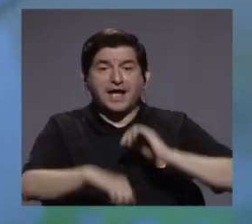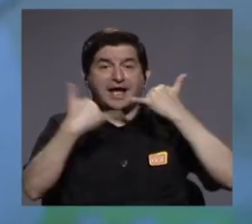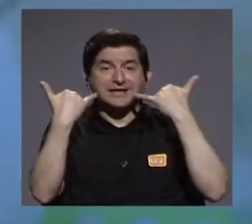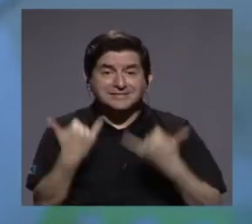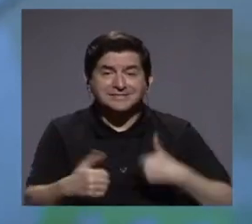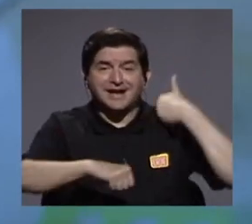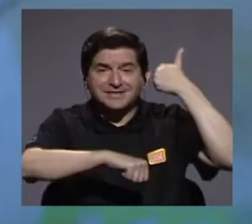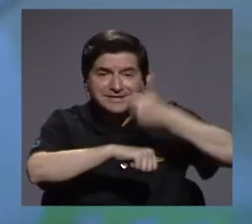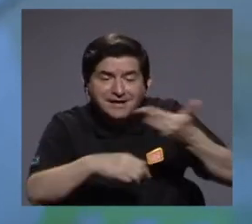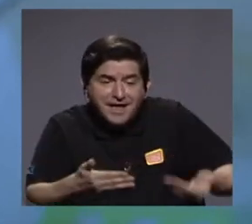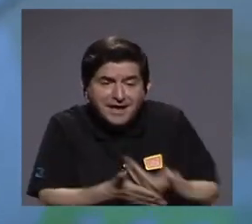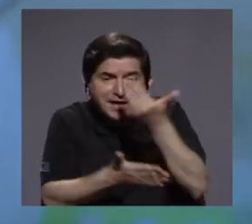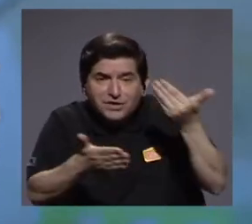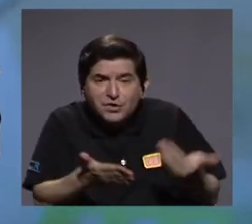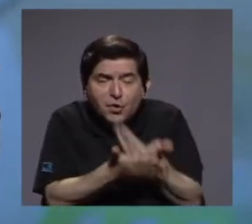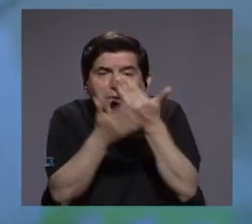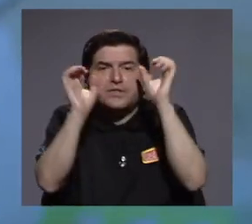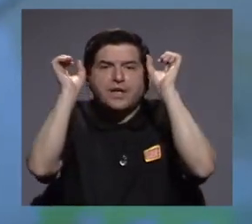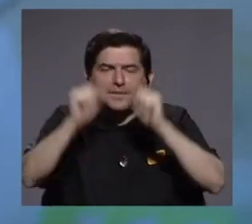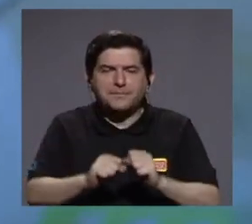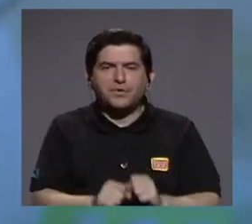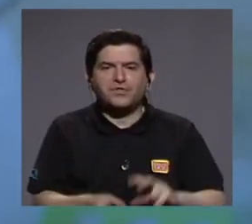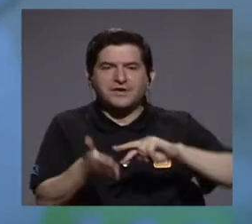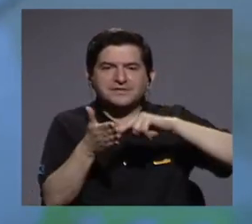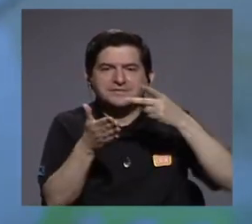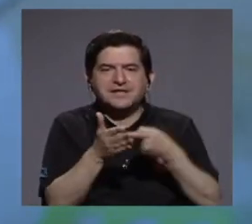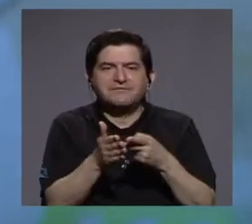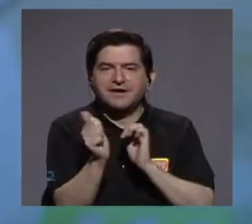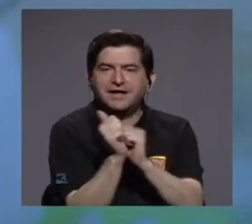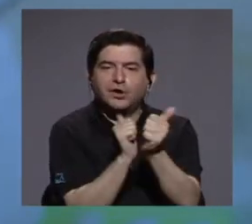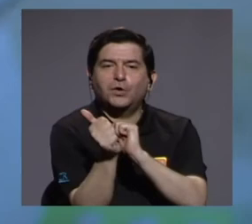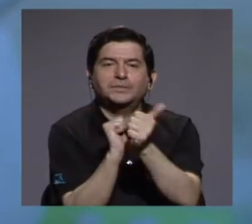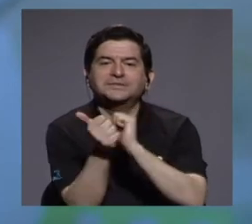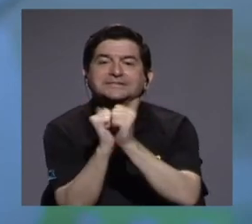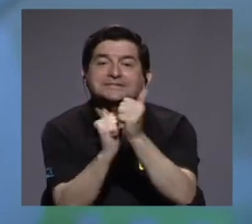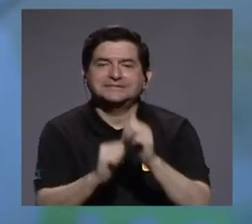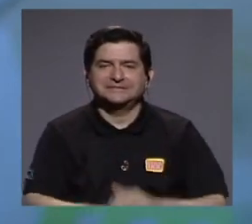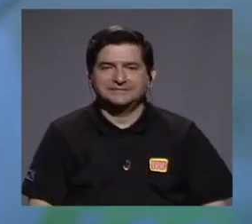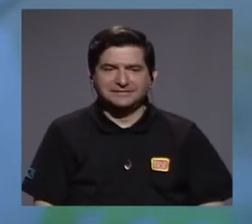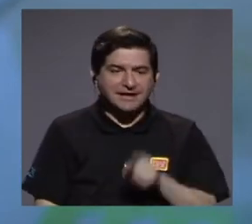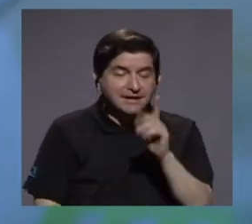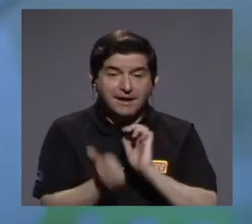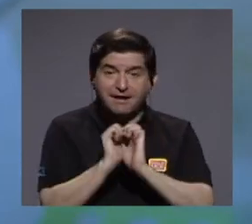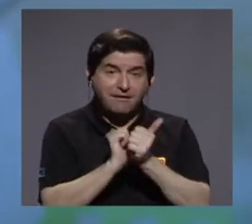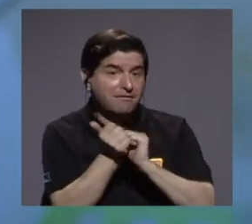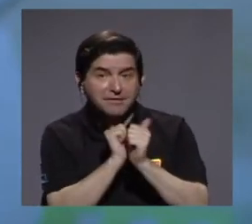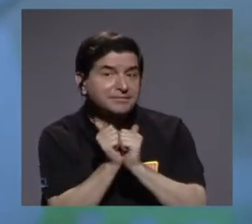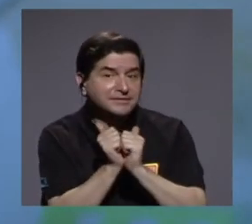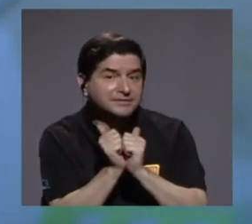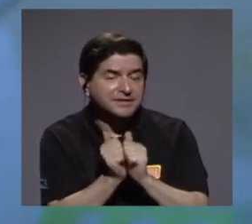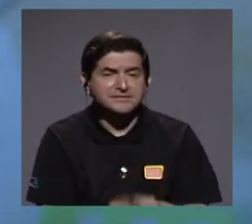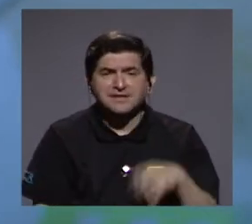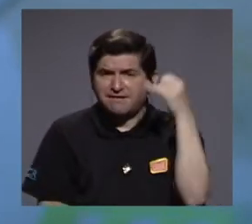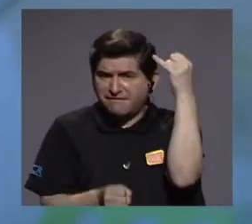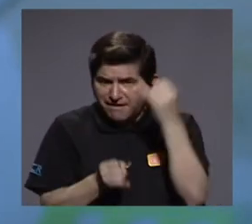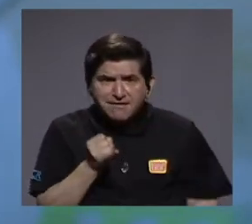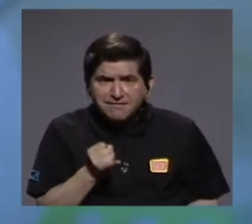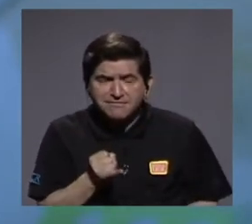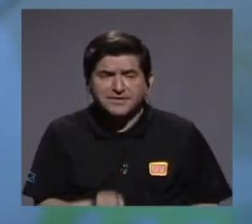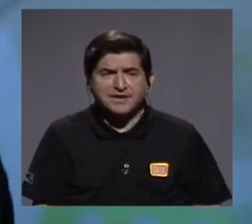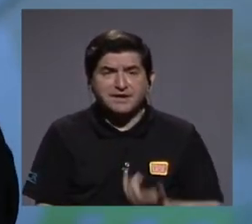en innovación se pueda traducir en competitividad. Porque esa competitividad que finalmente